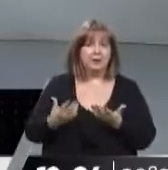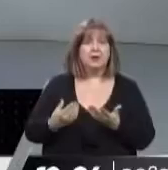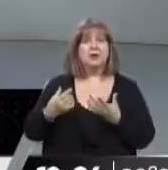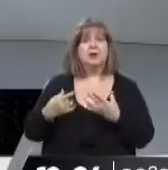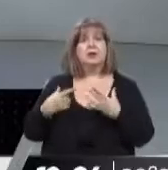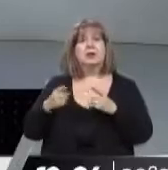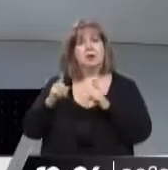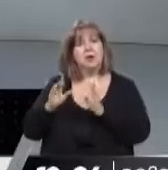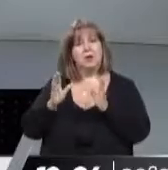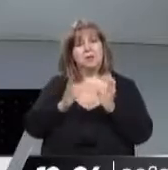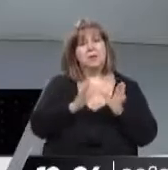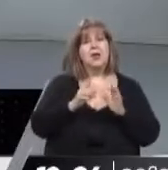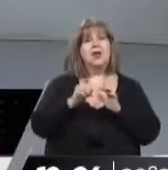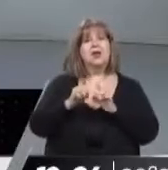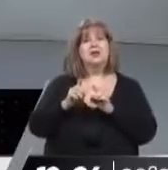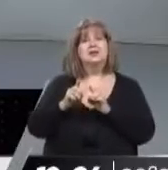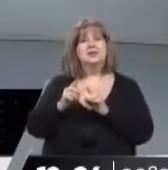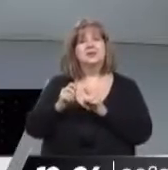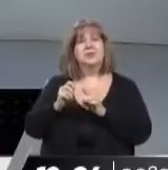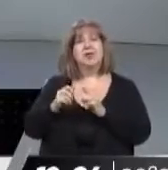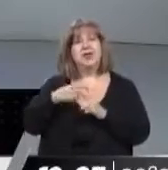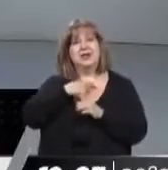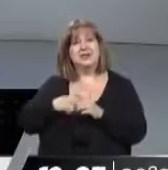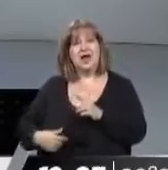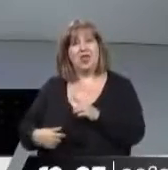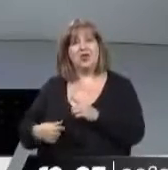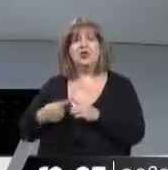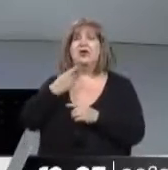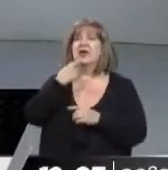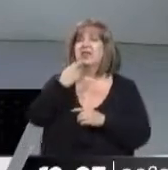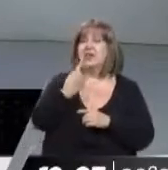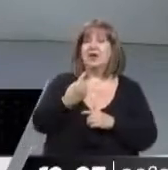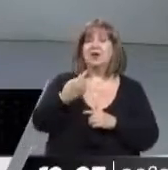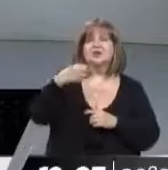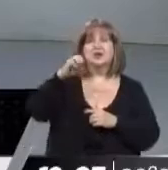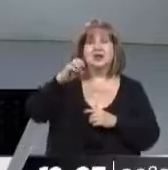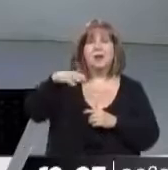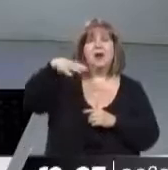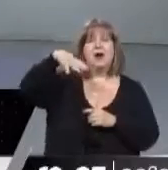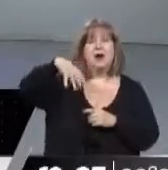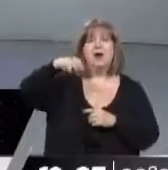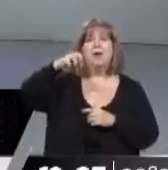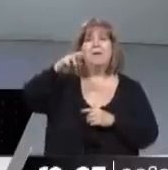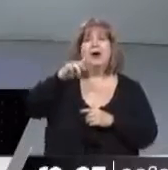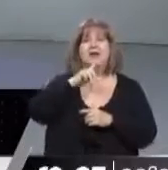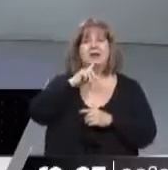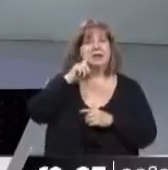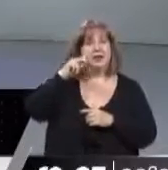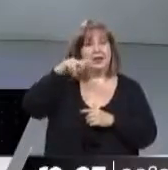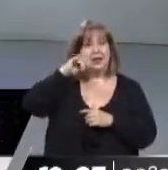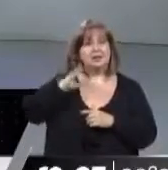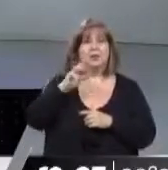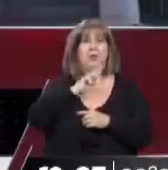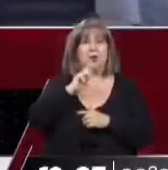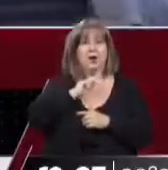también la contraparte, la empleadora que es el Estado de la provincia de Mendoza, y Beatriz Martínez, la subsecretaria de Modernización del Estado, esto decía.